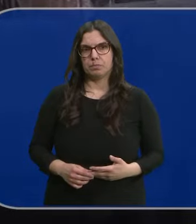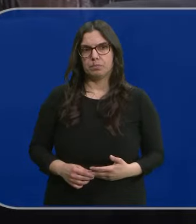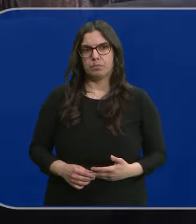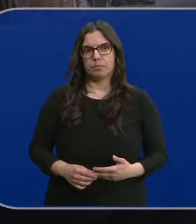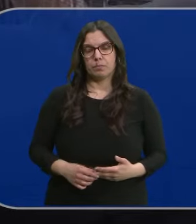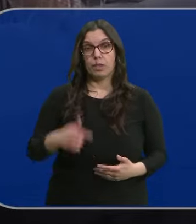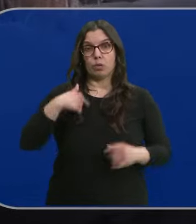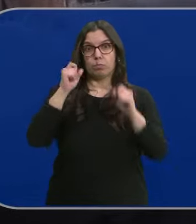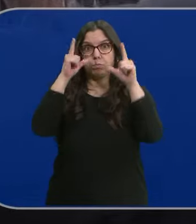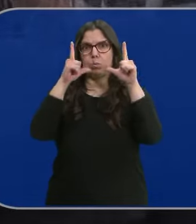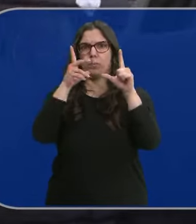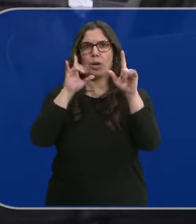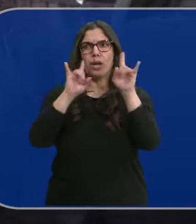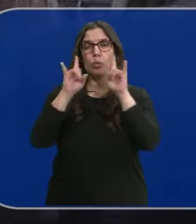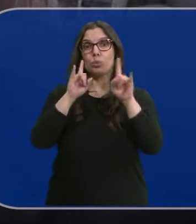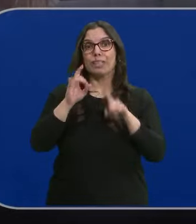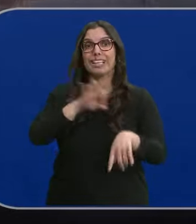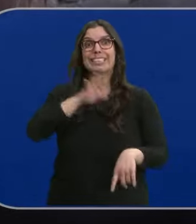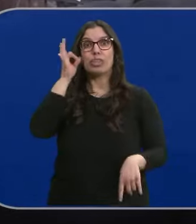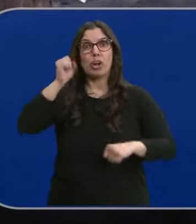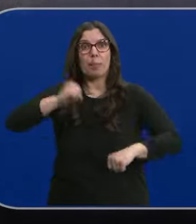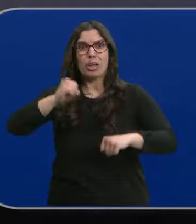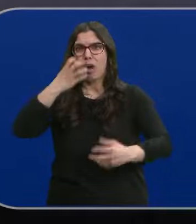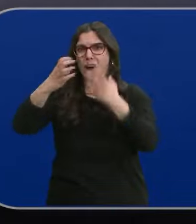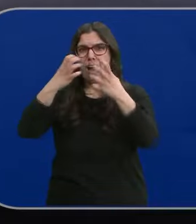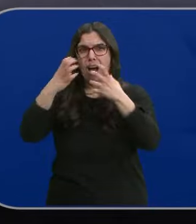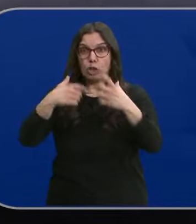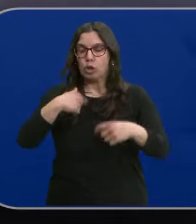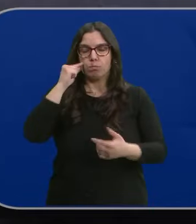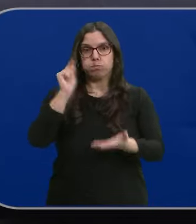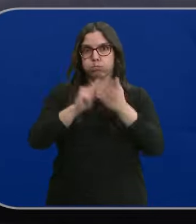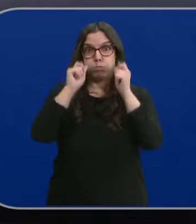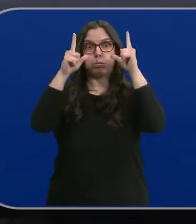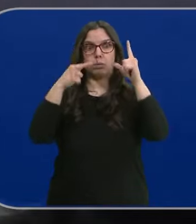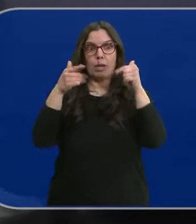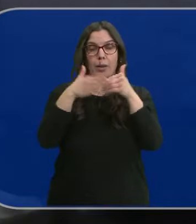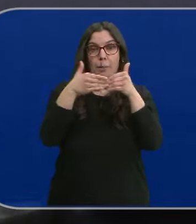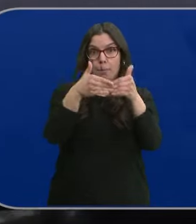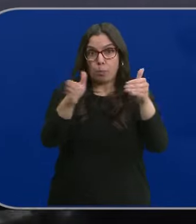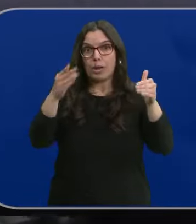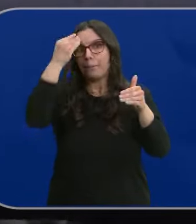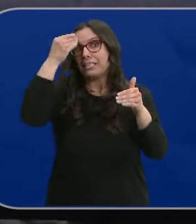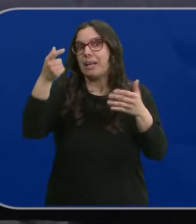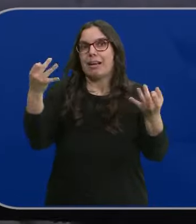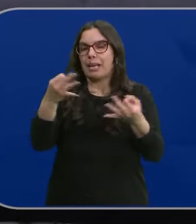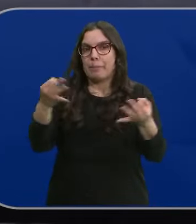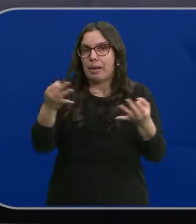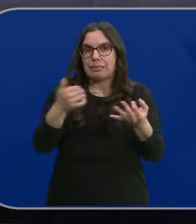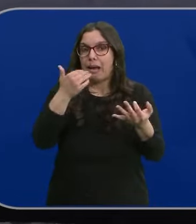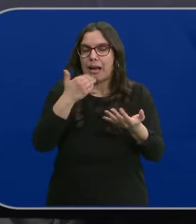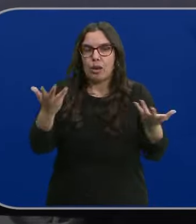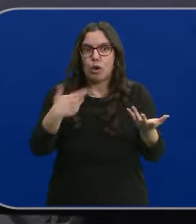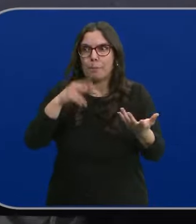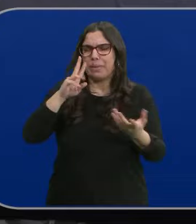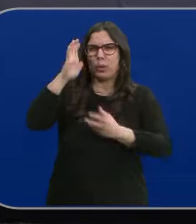Yo me desperté porque oí los gritos de la señora. Yo me desperté rápido y abrí la puerta pensando que era que le había pasado otra cosa a la